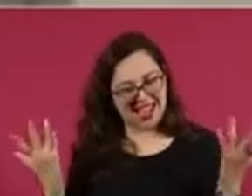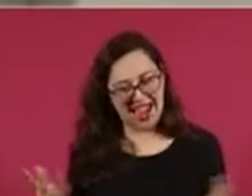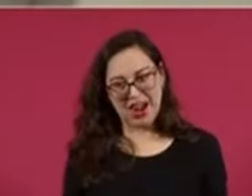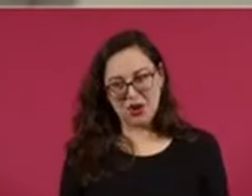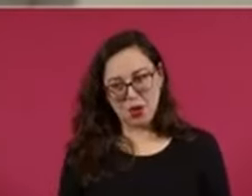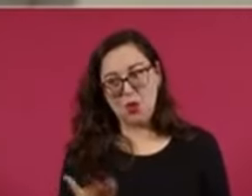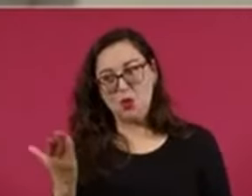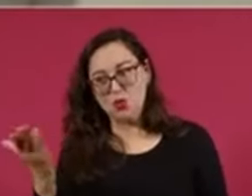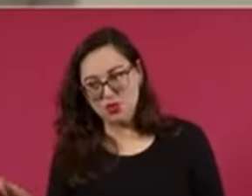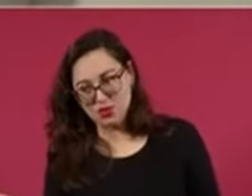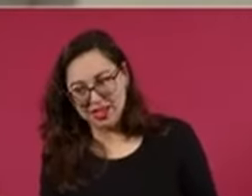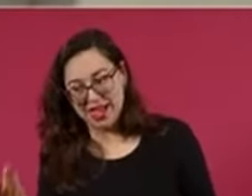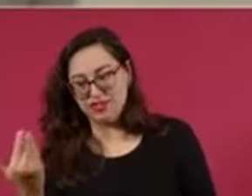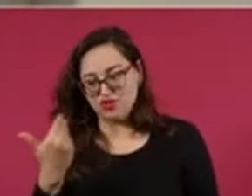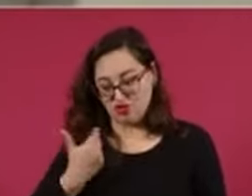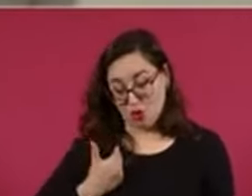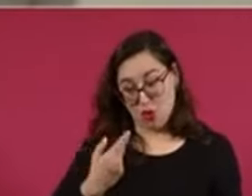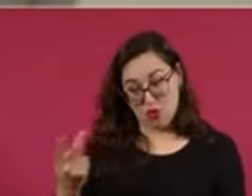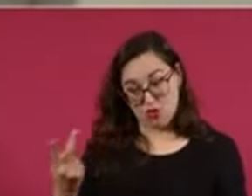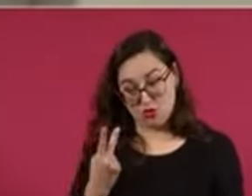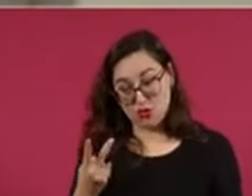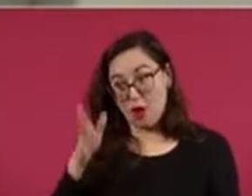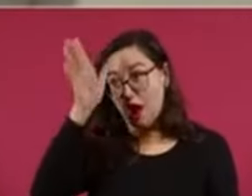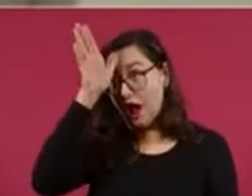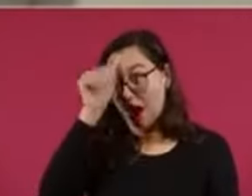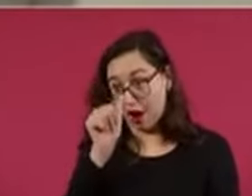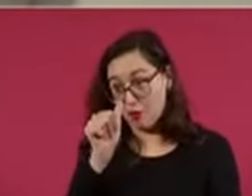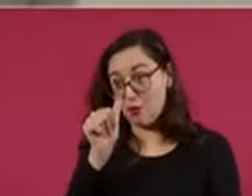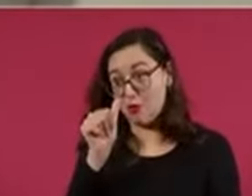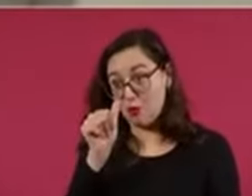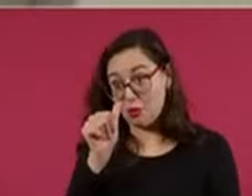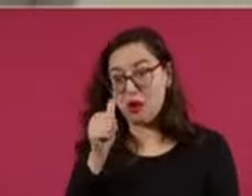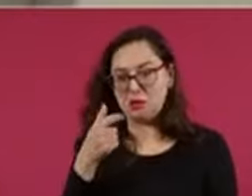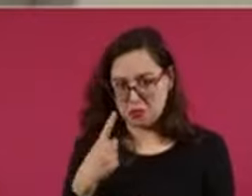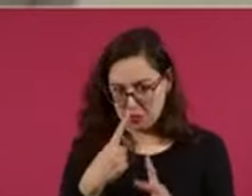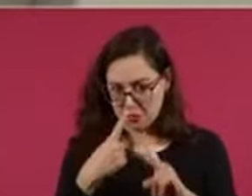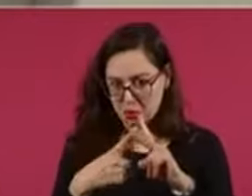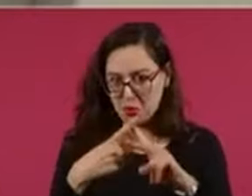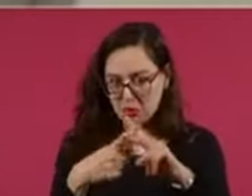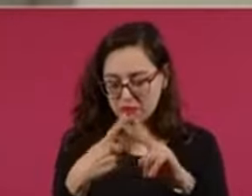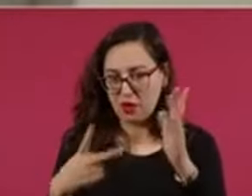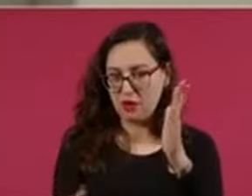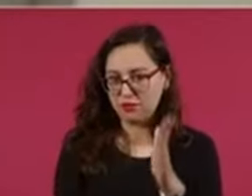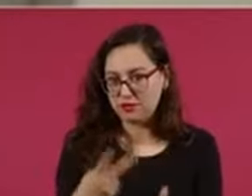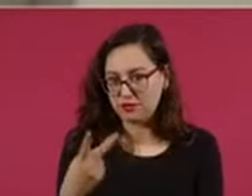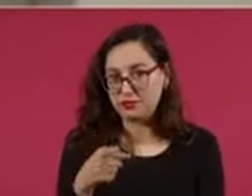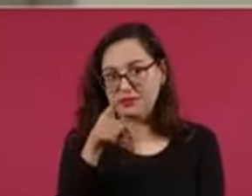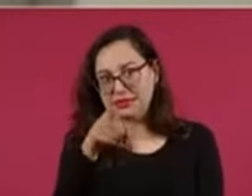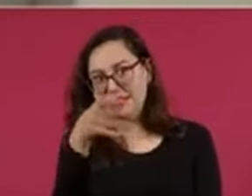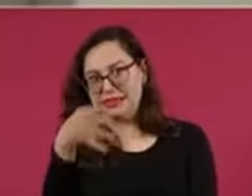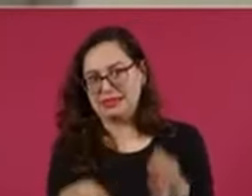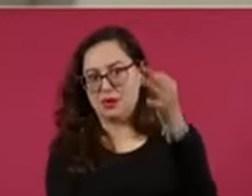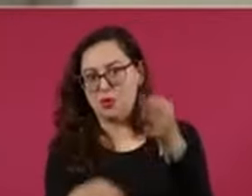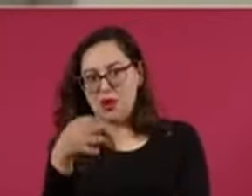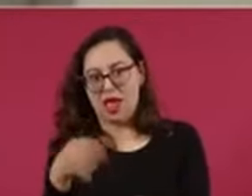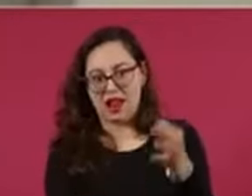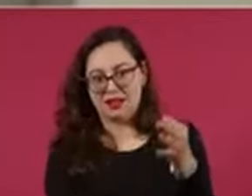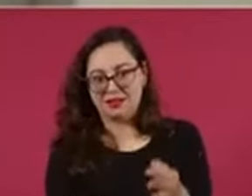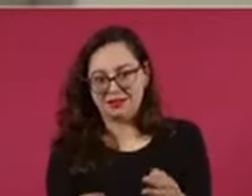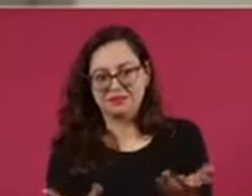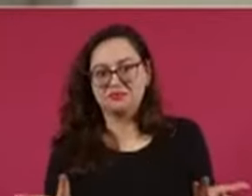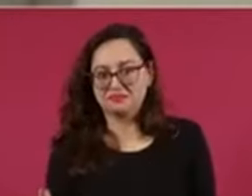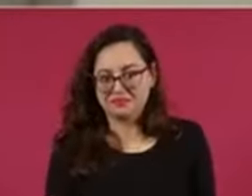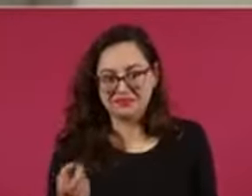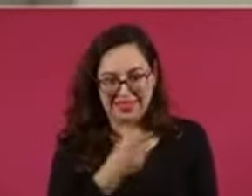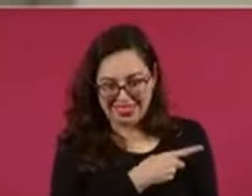y hace público su acuerdo con esta propuesta, el tribunal tendría todos